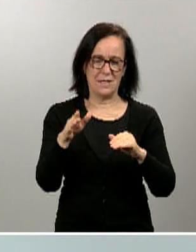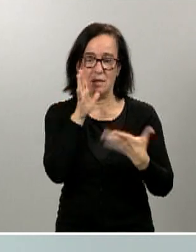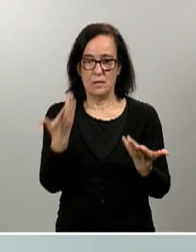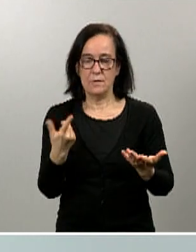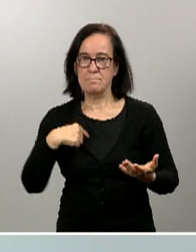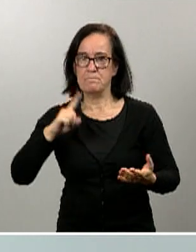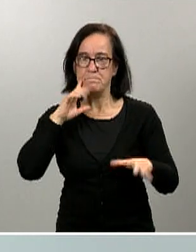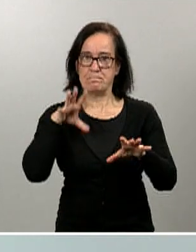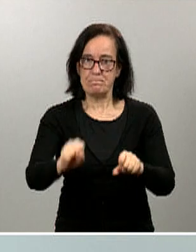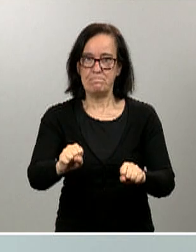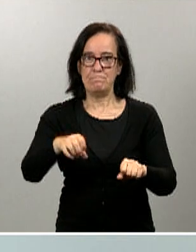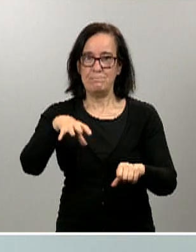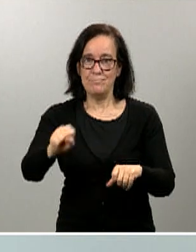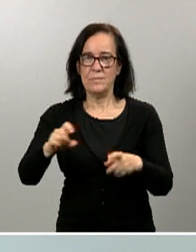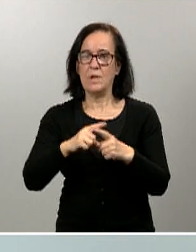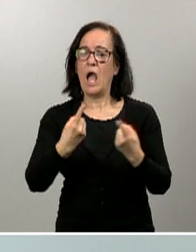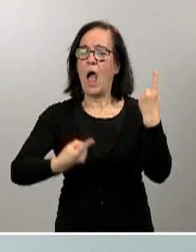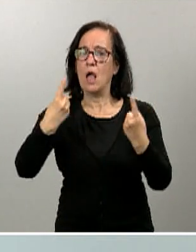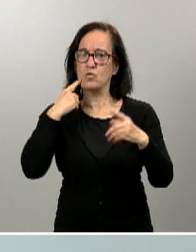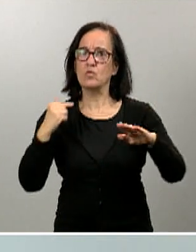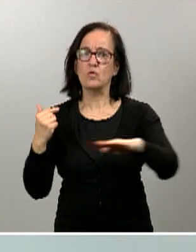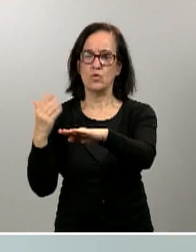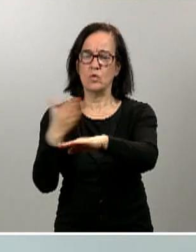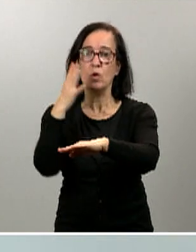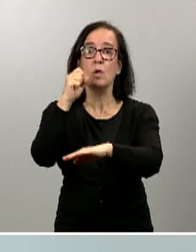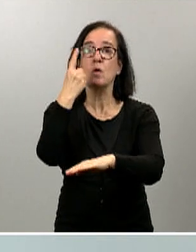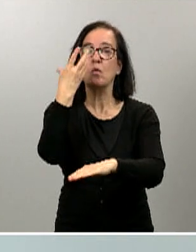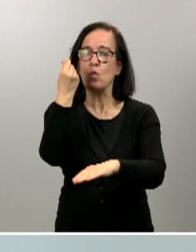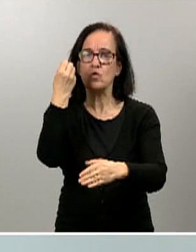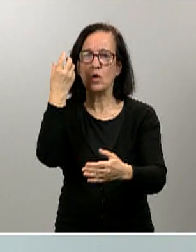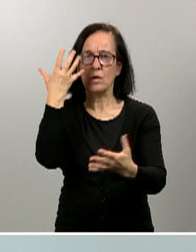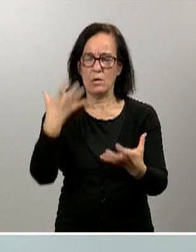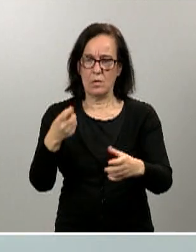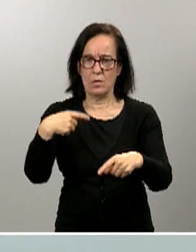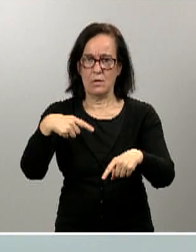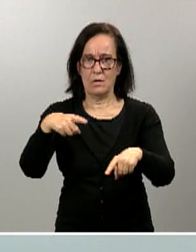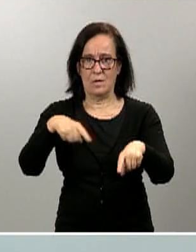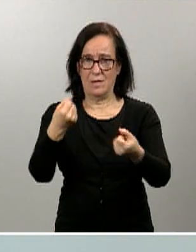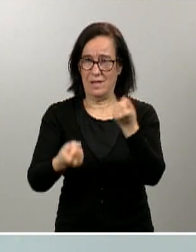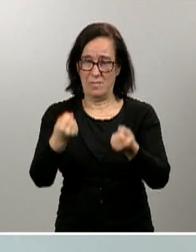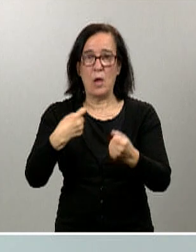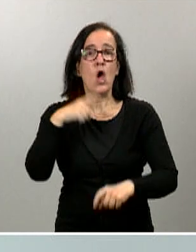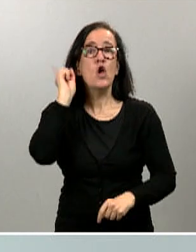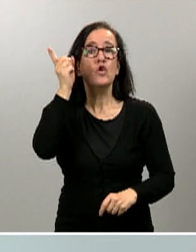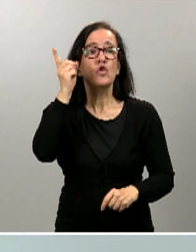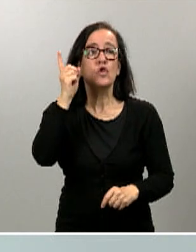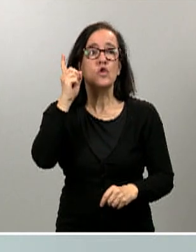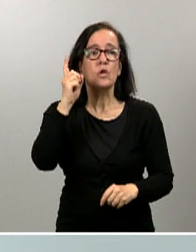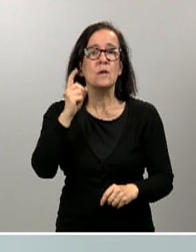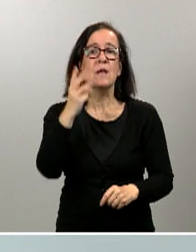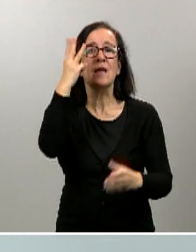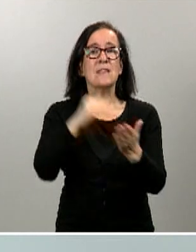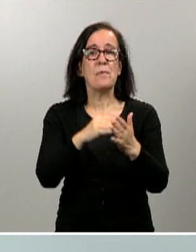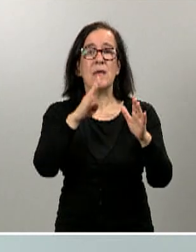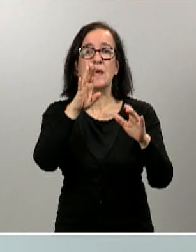Interceptamos a muchos vehículos, pero solamente, y lo he dicho en mi intervención, 3.090 vehículos